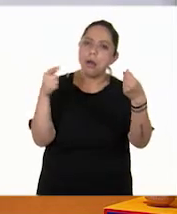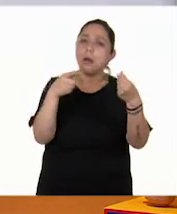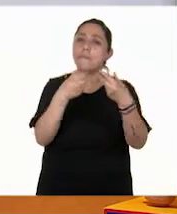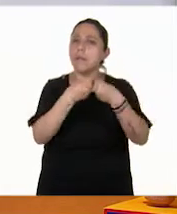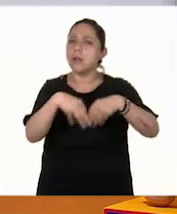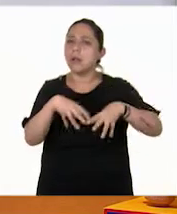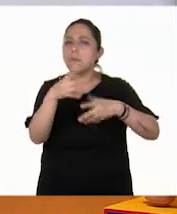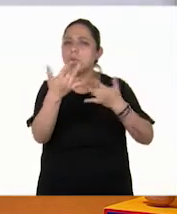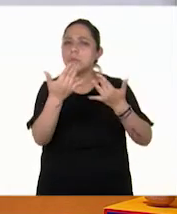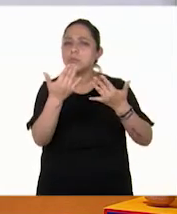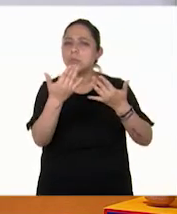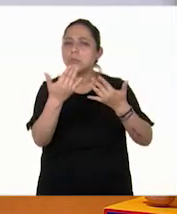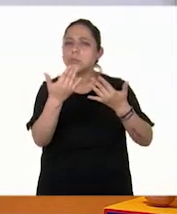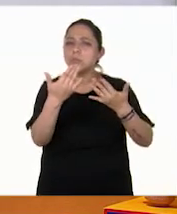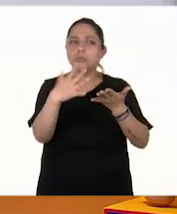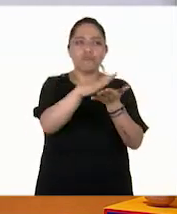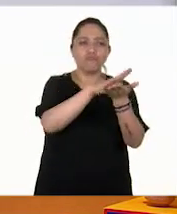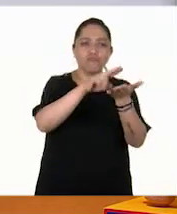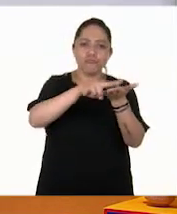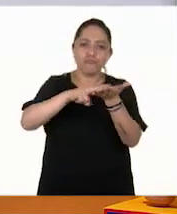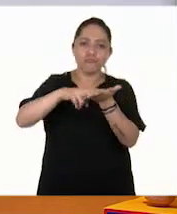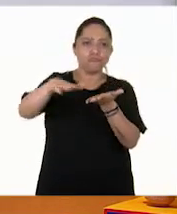perdemos áreas verdes.